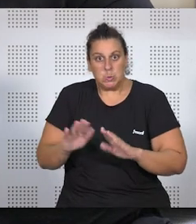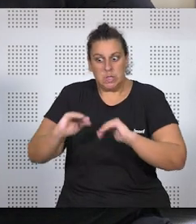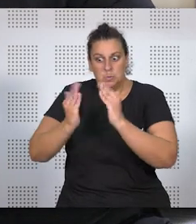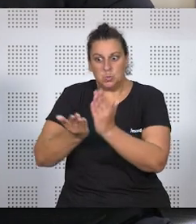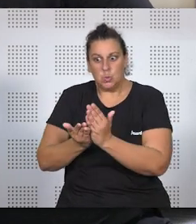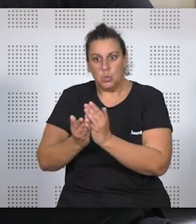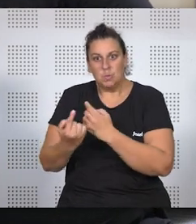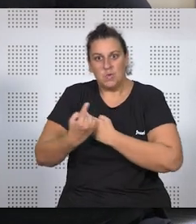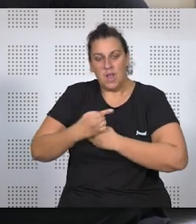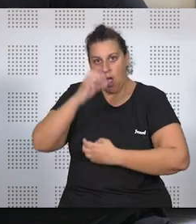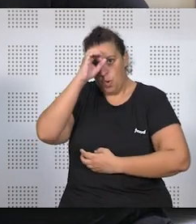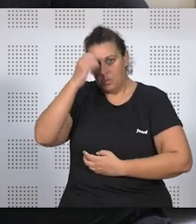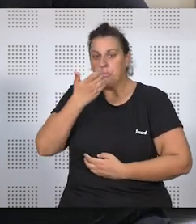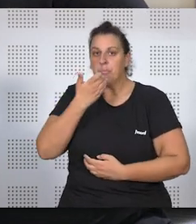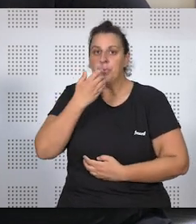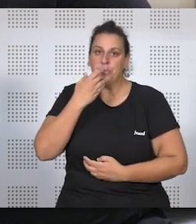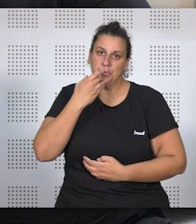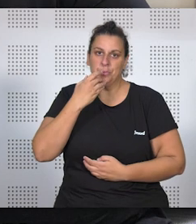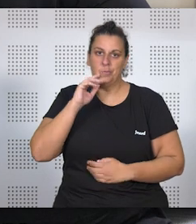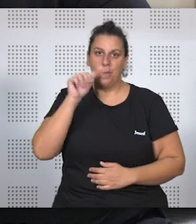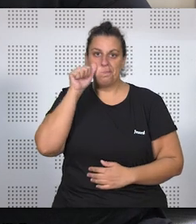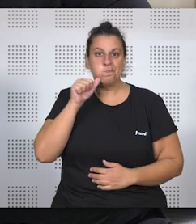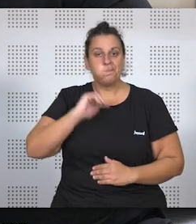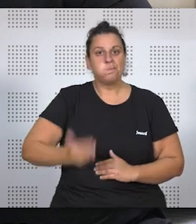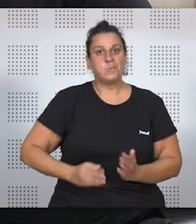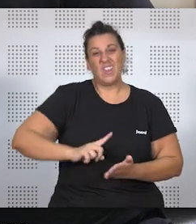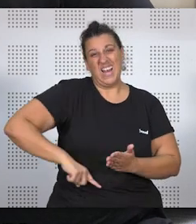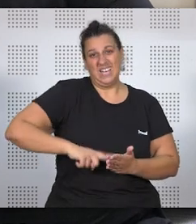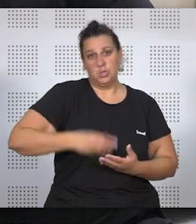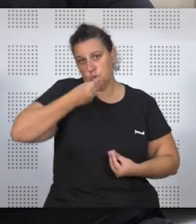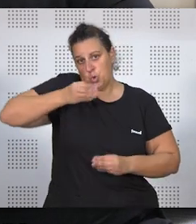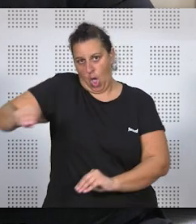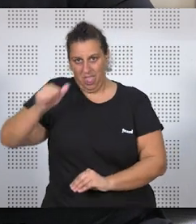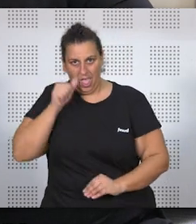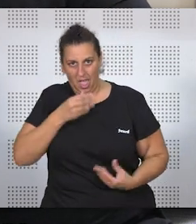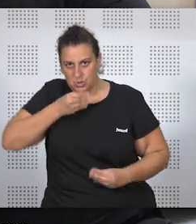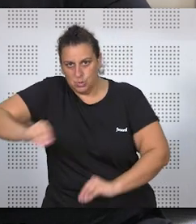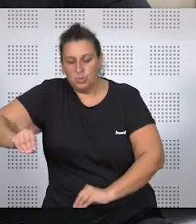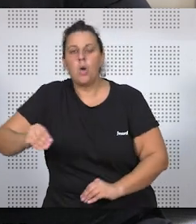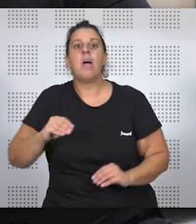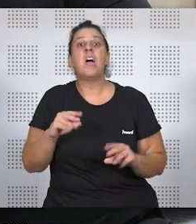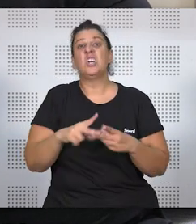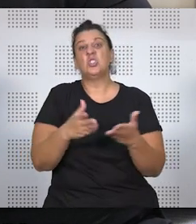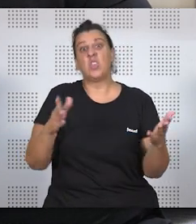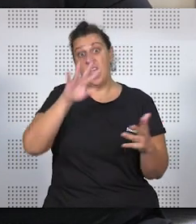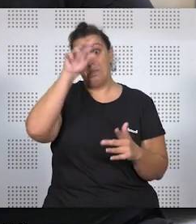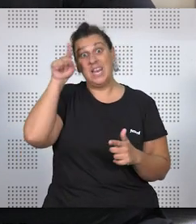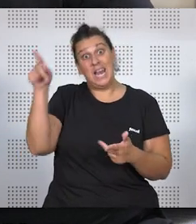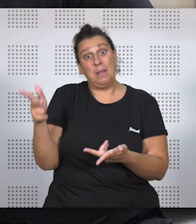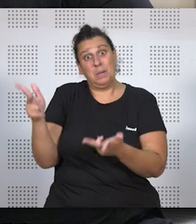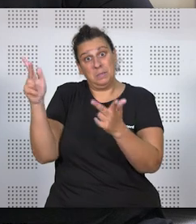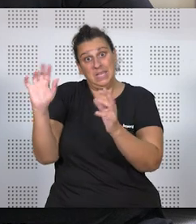a tener una opinión sobre eso. O la gestación subrogada también, ese es un temazo, claro, en el caso de la sociedad americana, como ahí sí que está permitida,